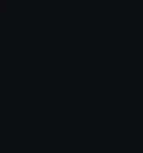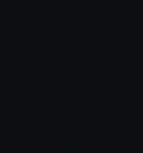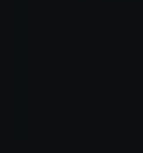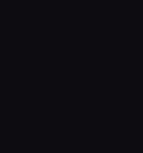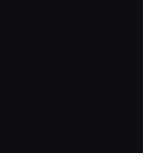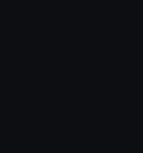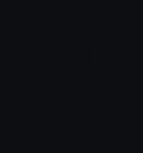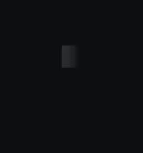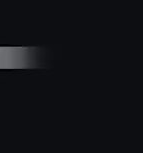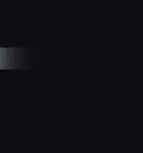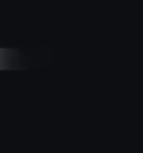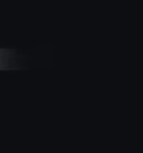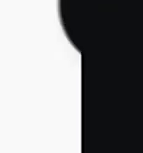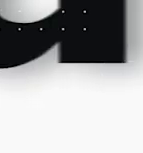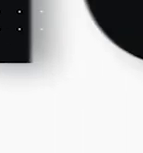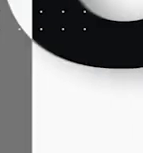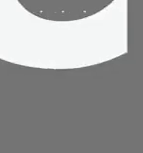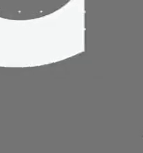Coracyt Noticias.